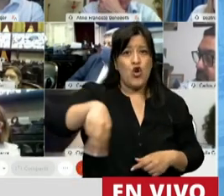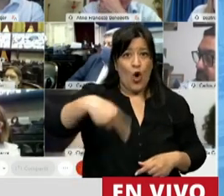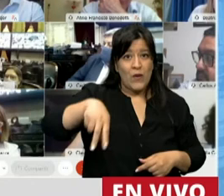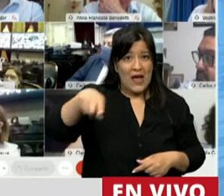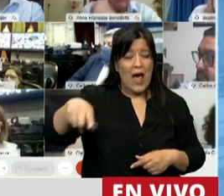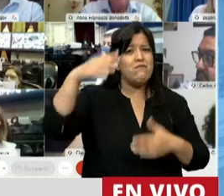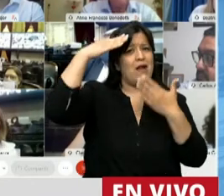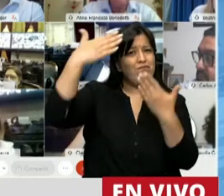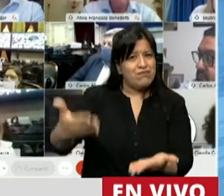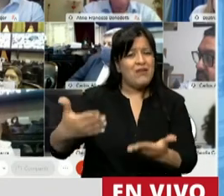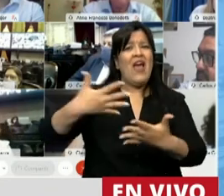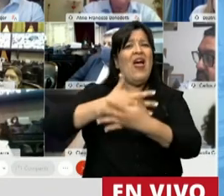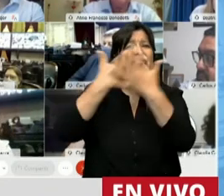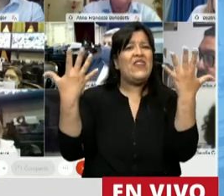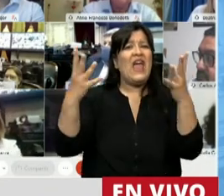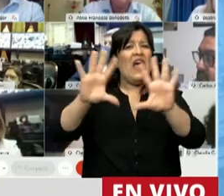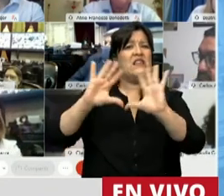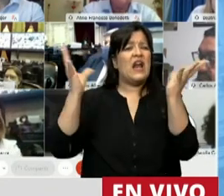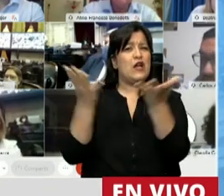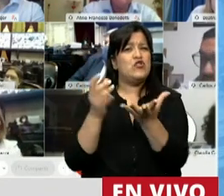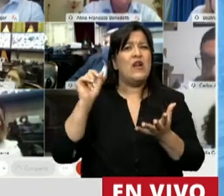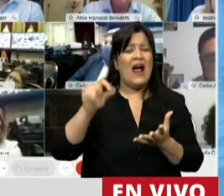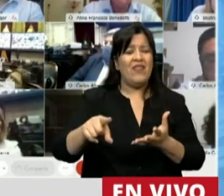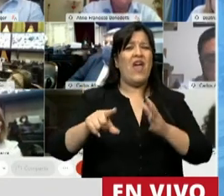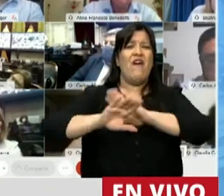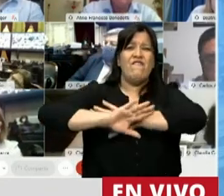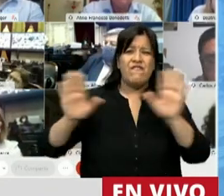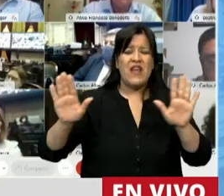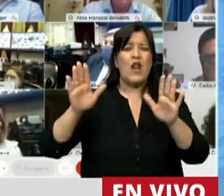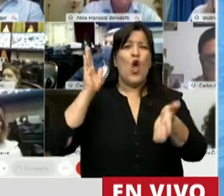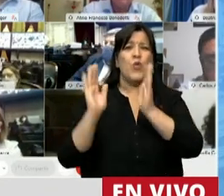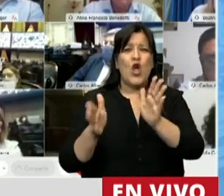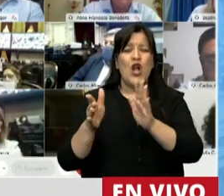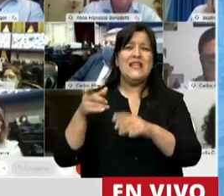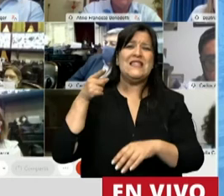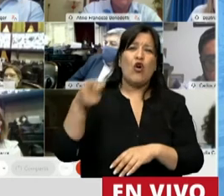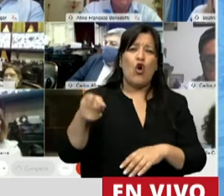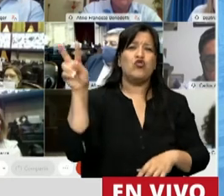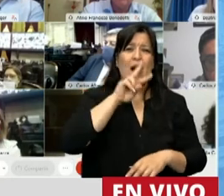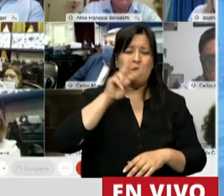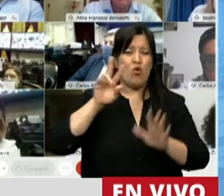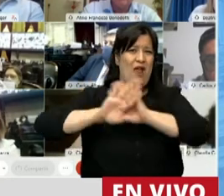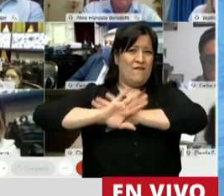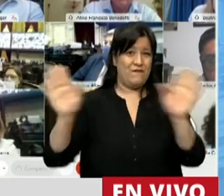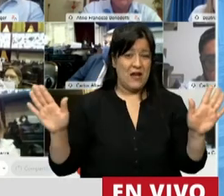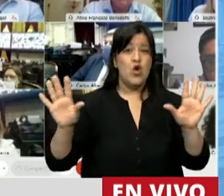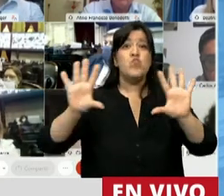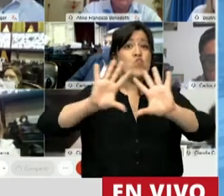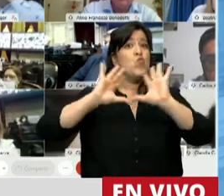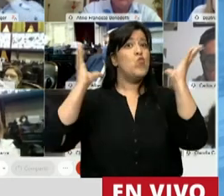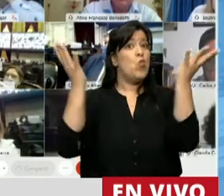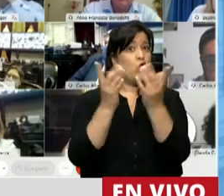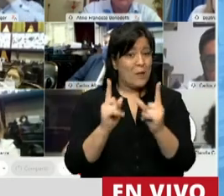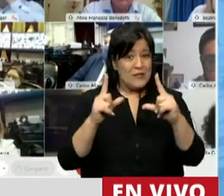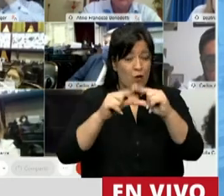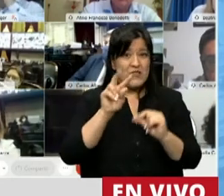conmemora el Día Internacional de la Eliminación de la Violencia contra la Mujer y en todo el mundo se va a dar